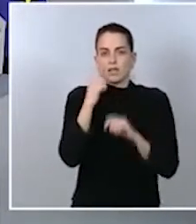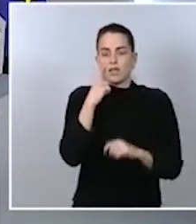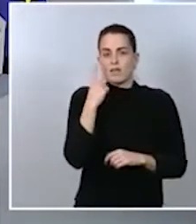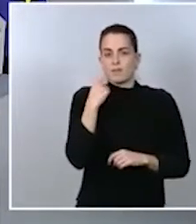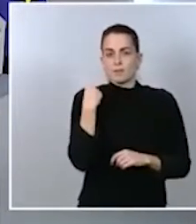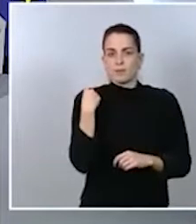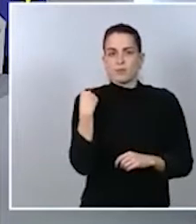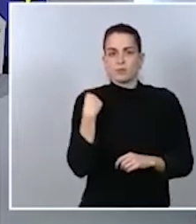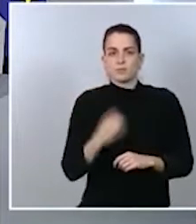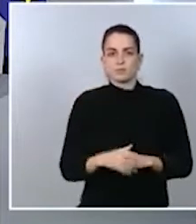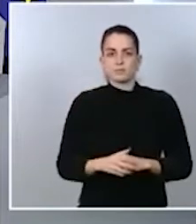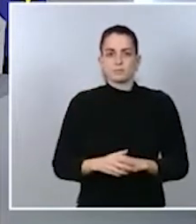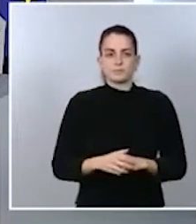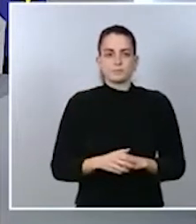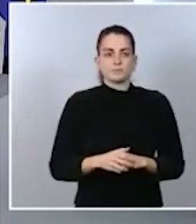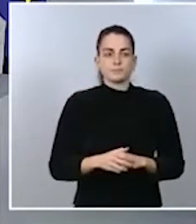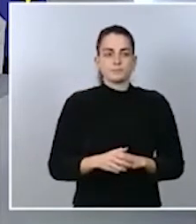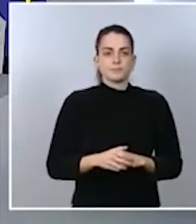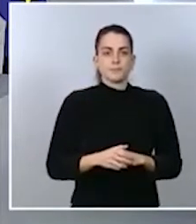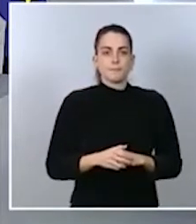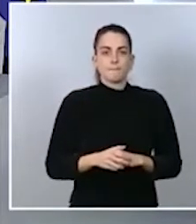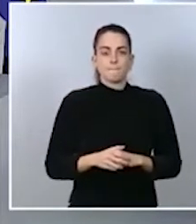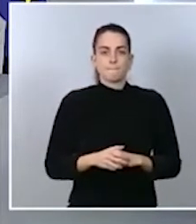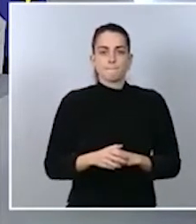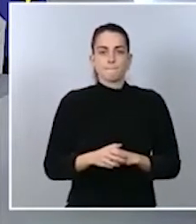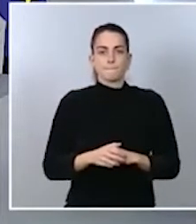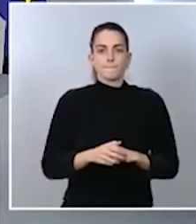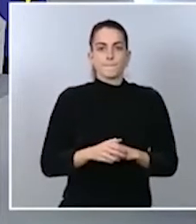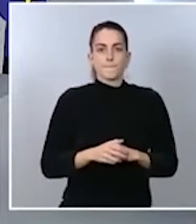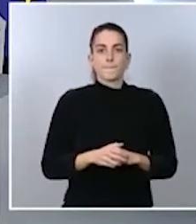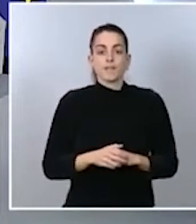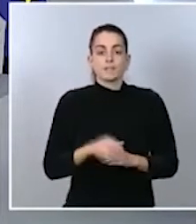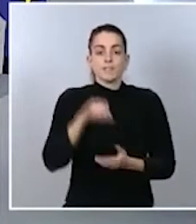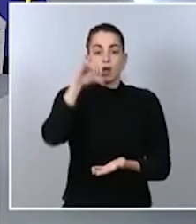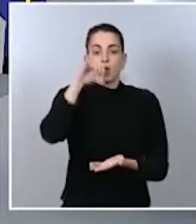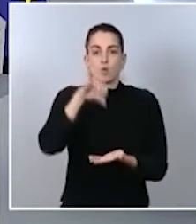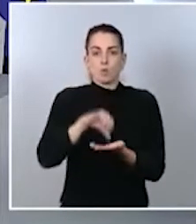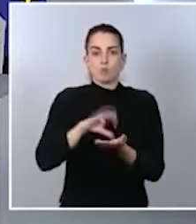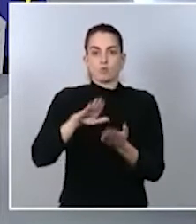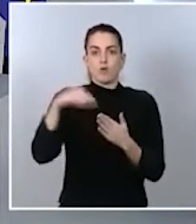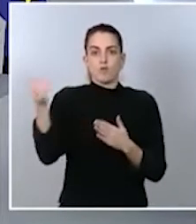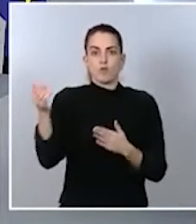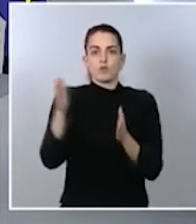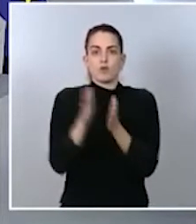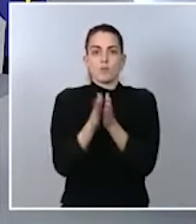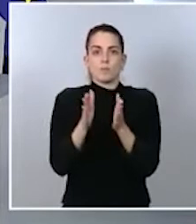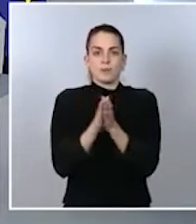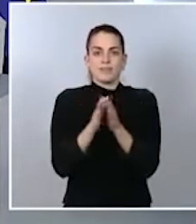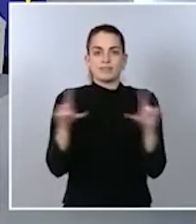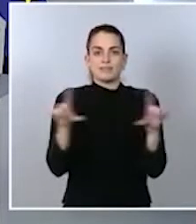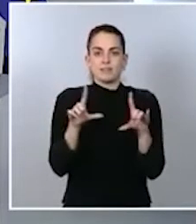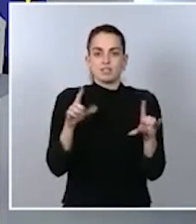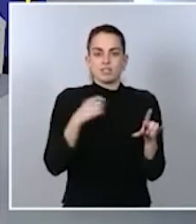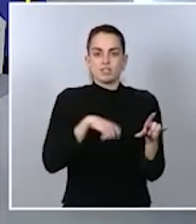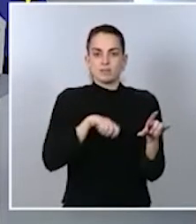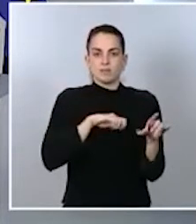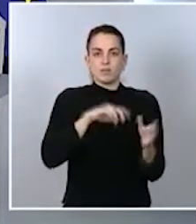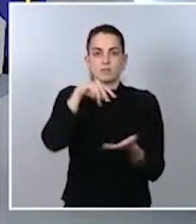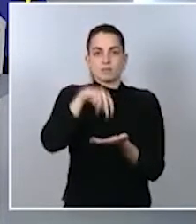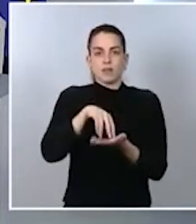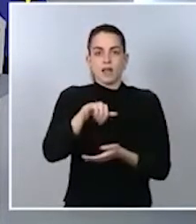en que fueran el punto habitual de directos de Moncloa, se encuentra también una compañera de Televisión Española, Almudena Guerrero, adelante.